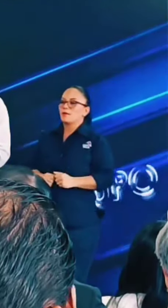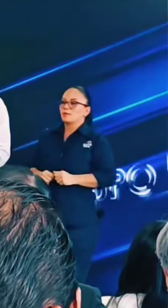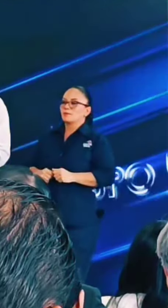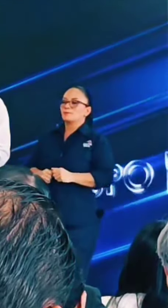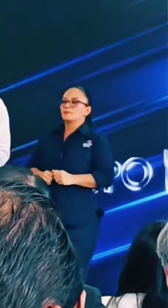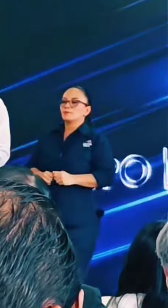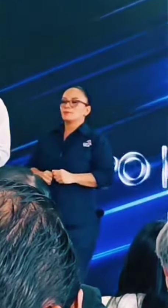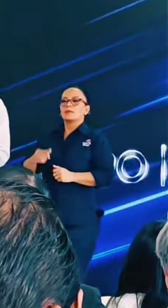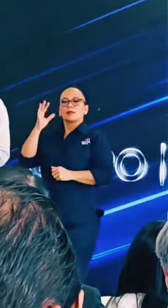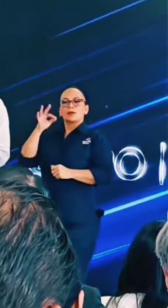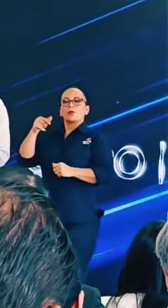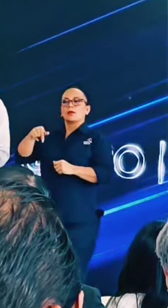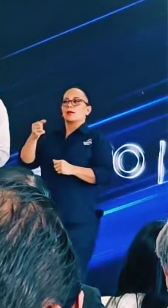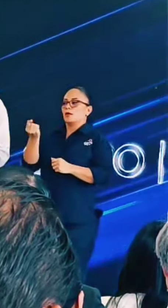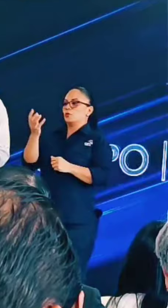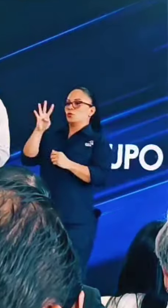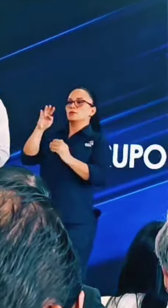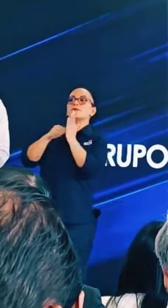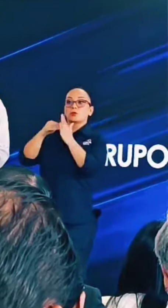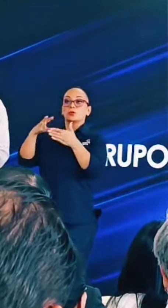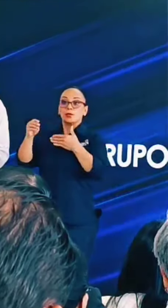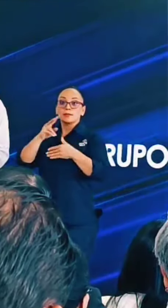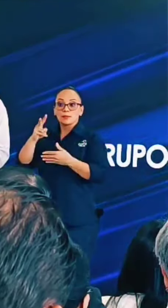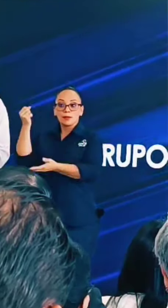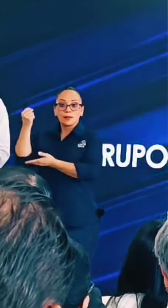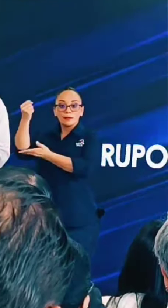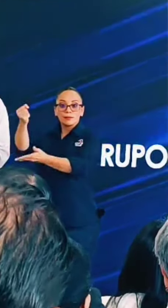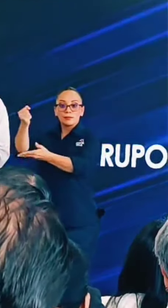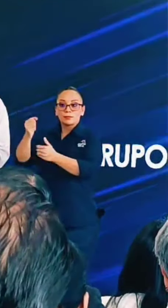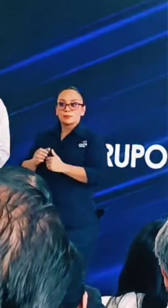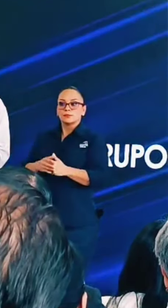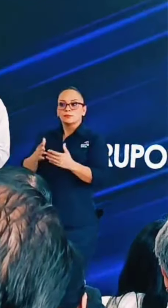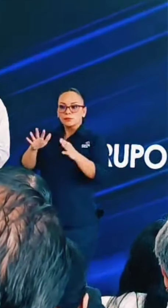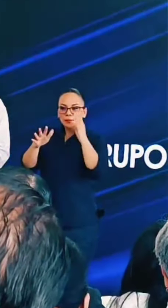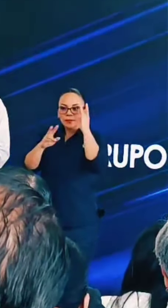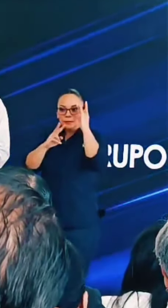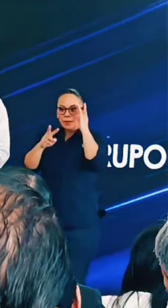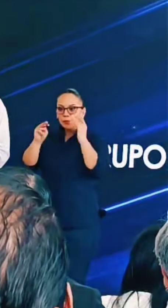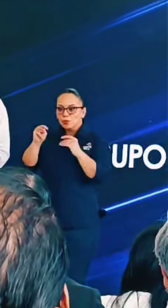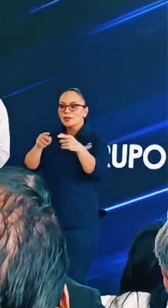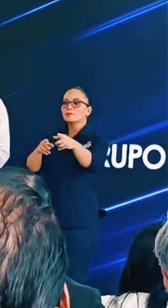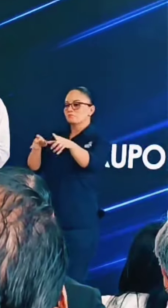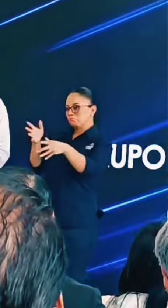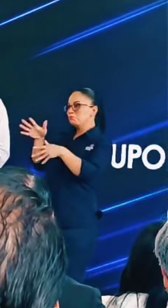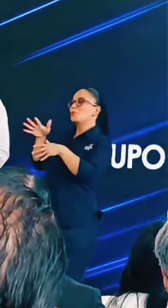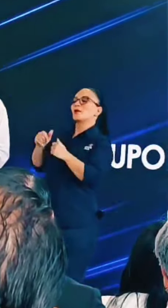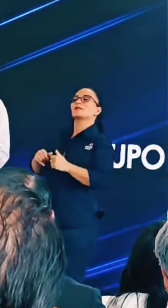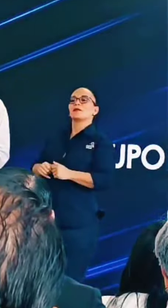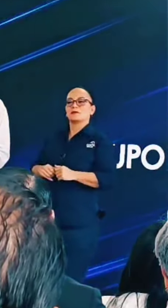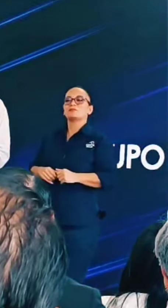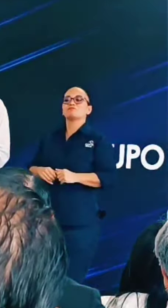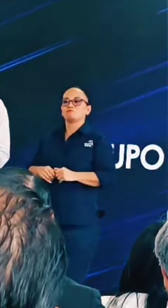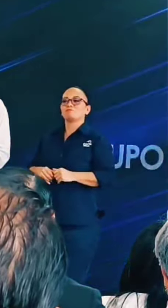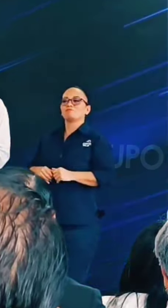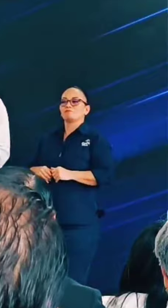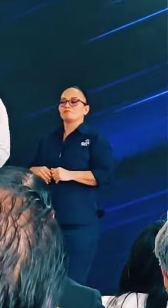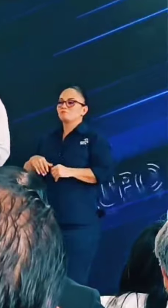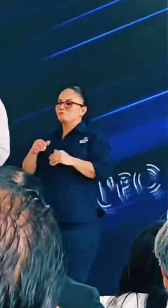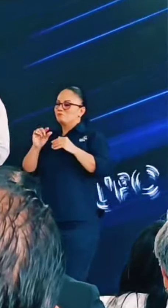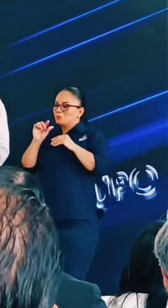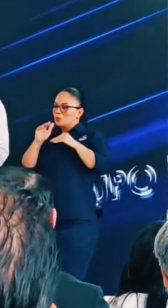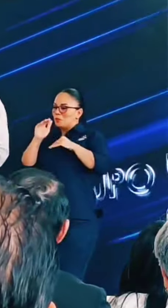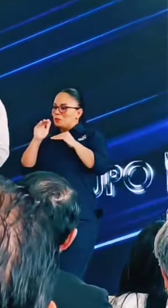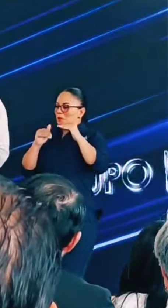Creo que metieron aquí 14 millones de dólares, ¿verdad? Por ahí anda, ¿vale, Mónica? Por ahí anda. Quítele,